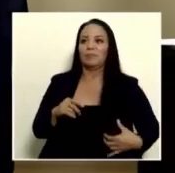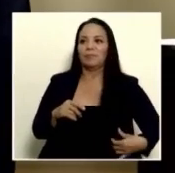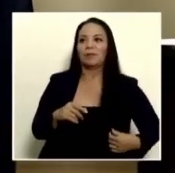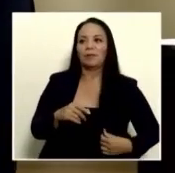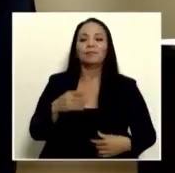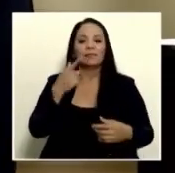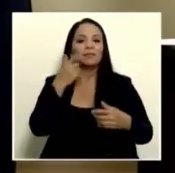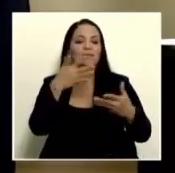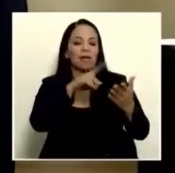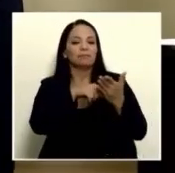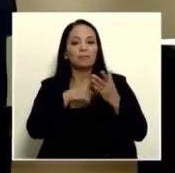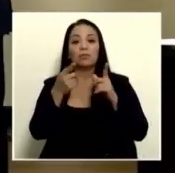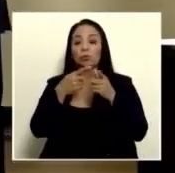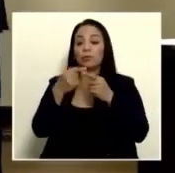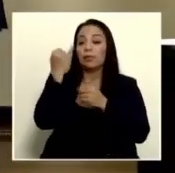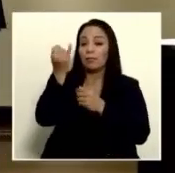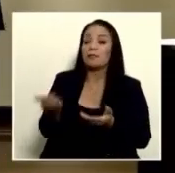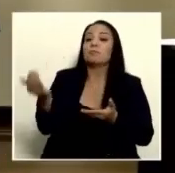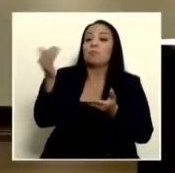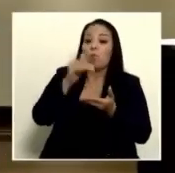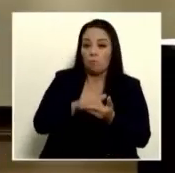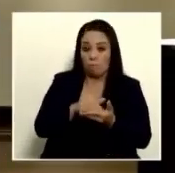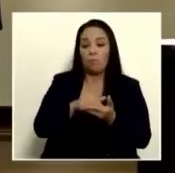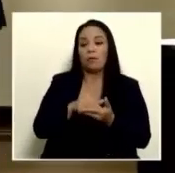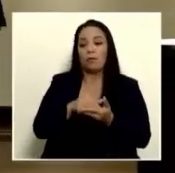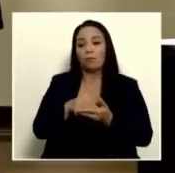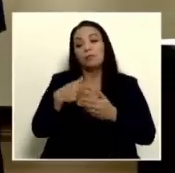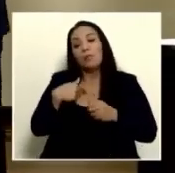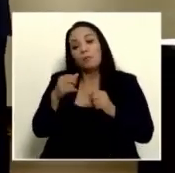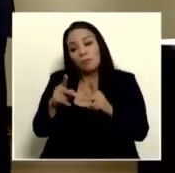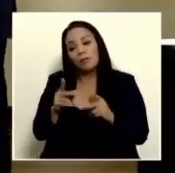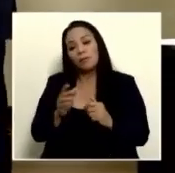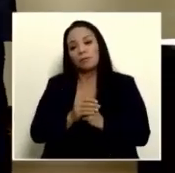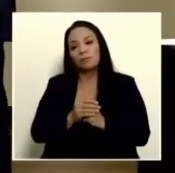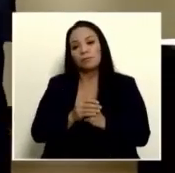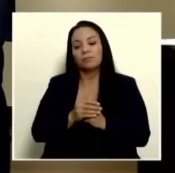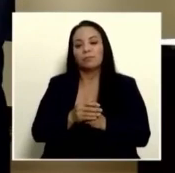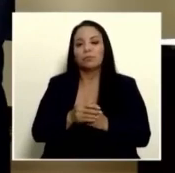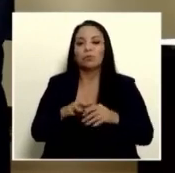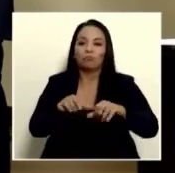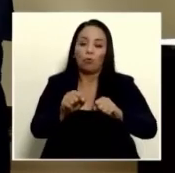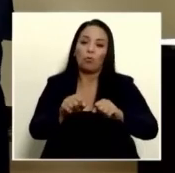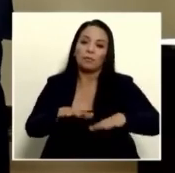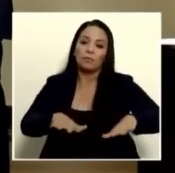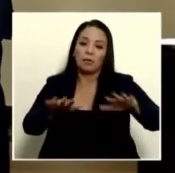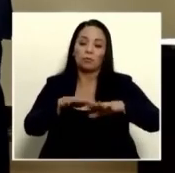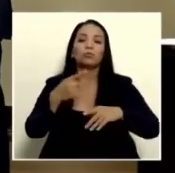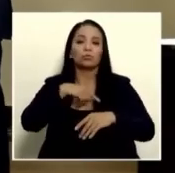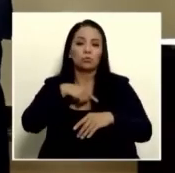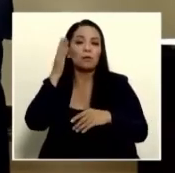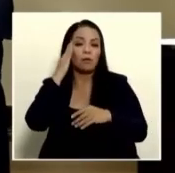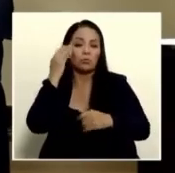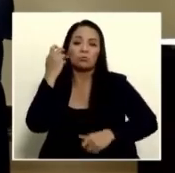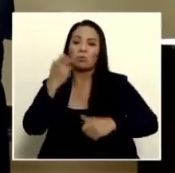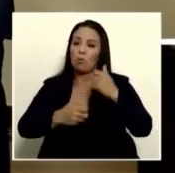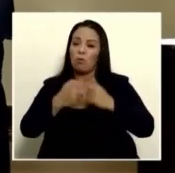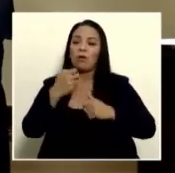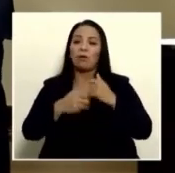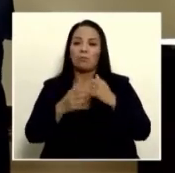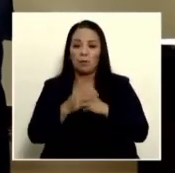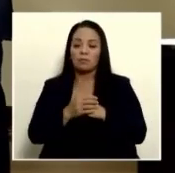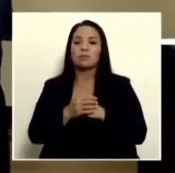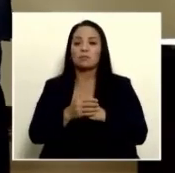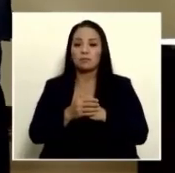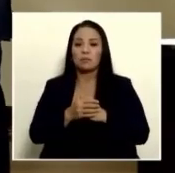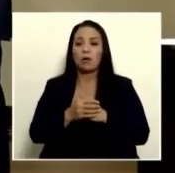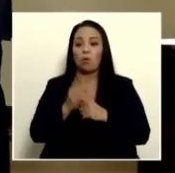está bien entonces la idea es retomar esto y si me permite robo el espacio sabemos la problemática que existe en este con uno de los recintos